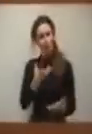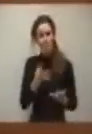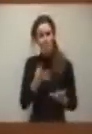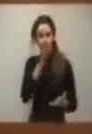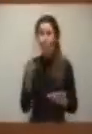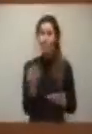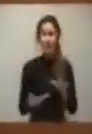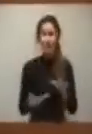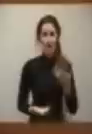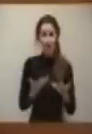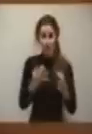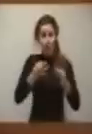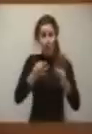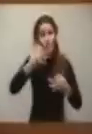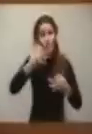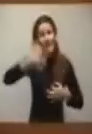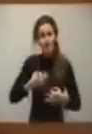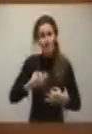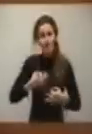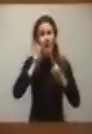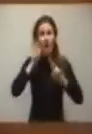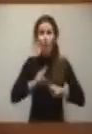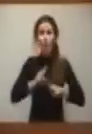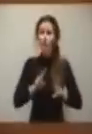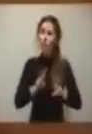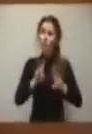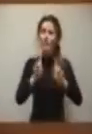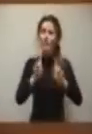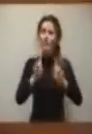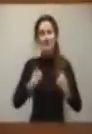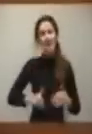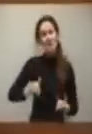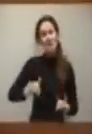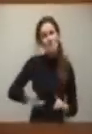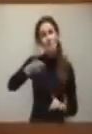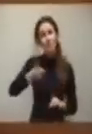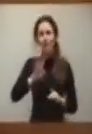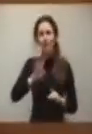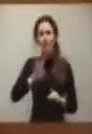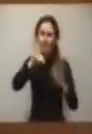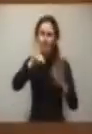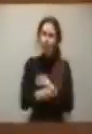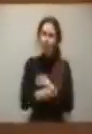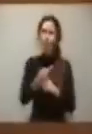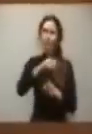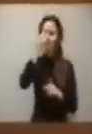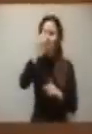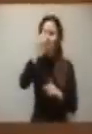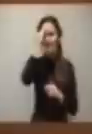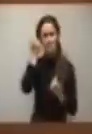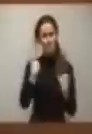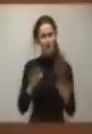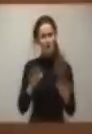Y en honor a la verdad, le digo, reconociendo que es un asunto importante y es un asunto de calado que a nosotros nos parece que ha